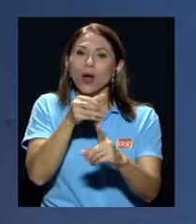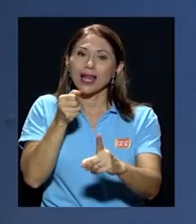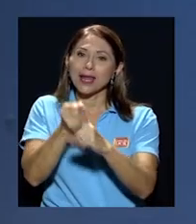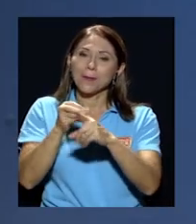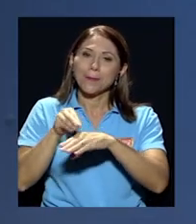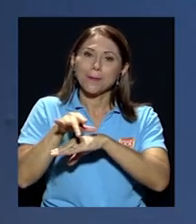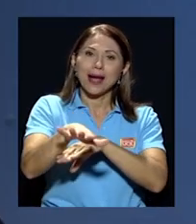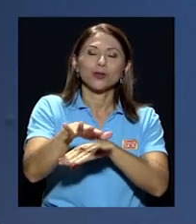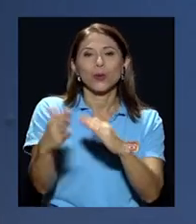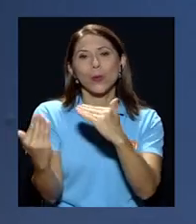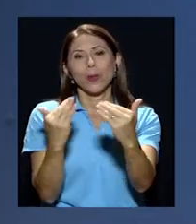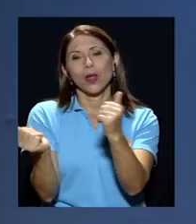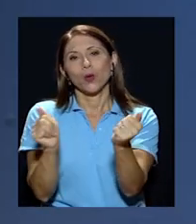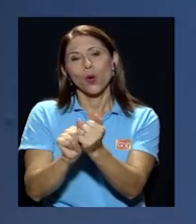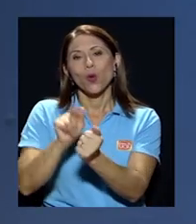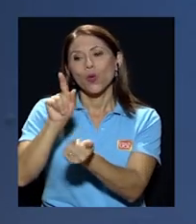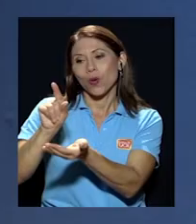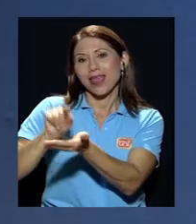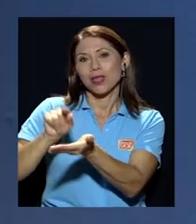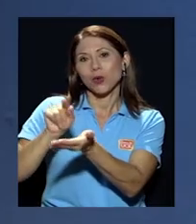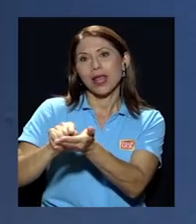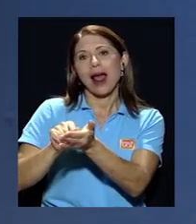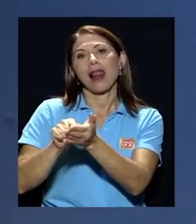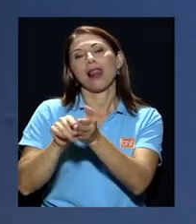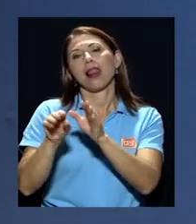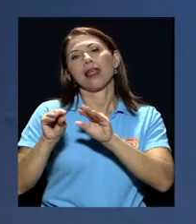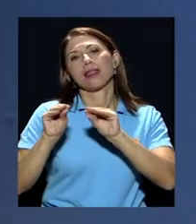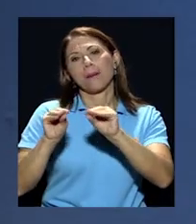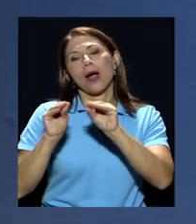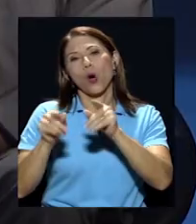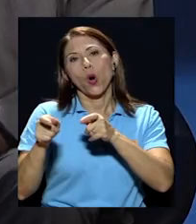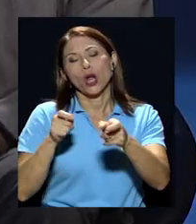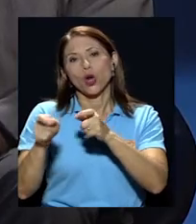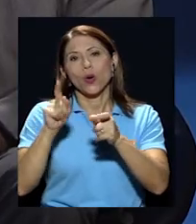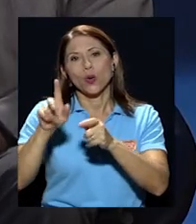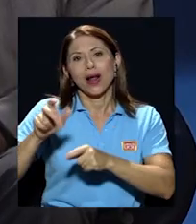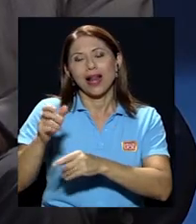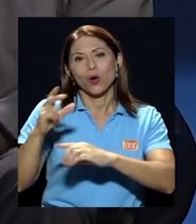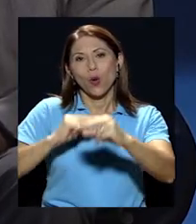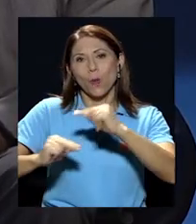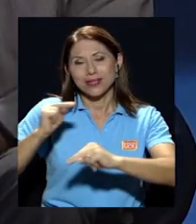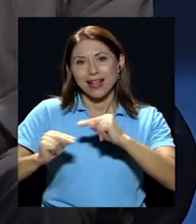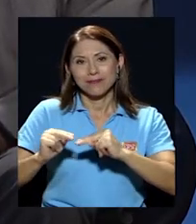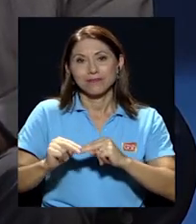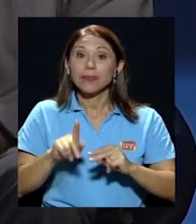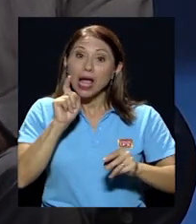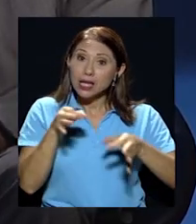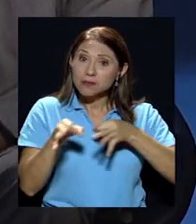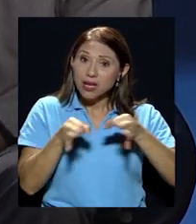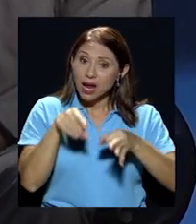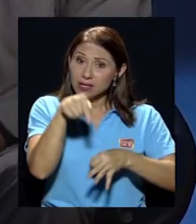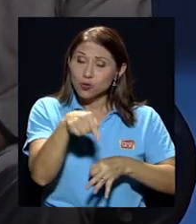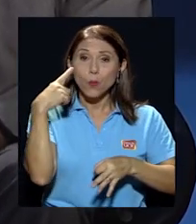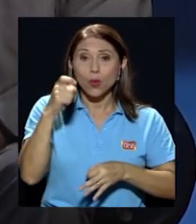un editorial demagógico en un canal comercial hay que explicar esa realidad porque un canal